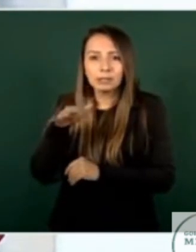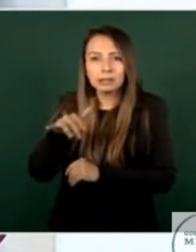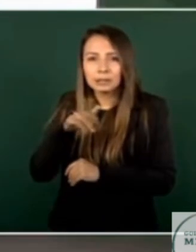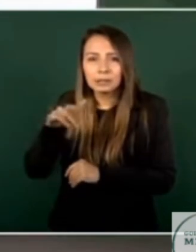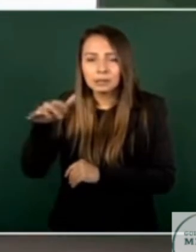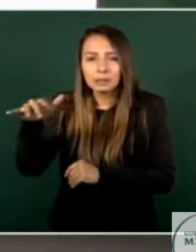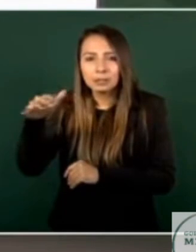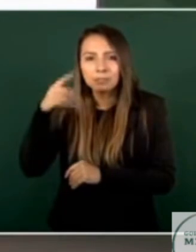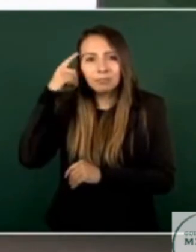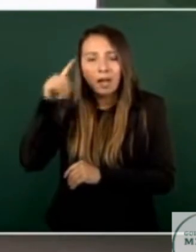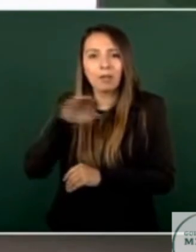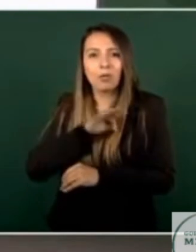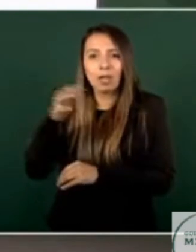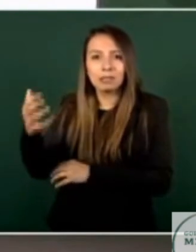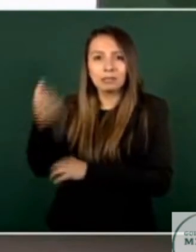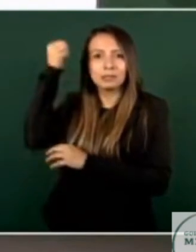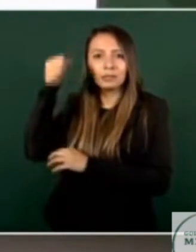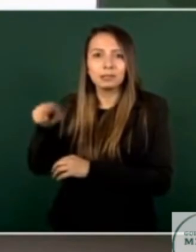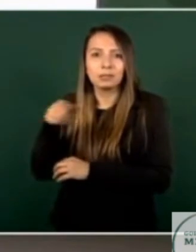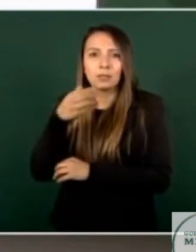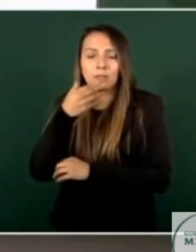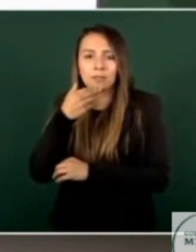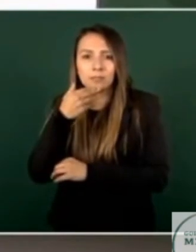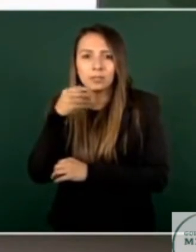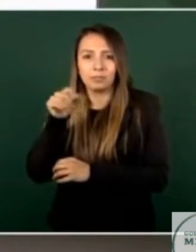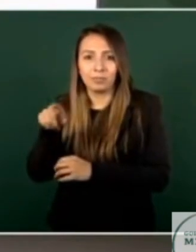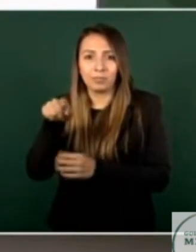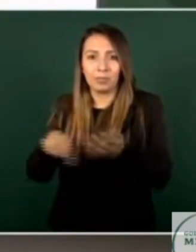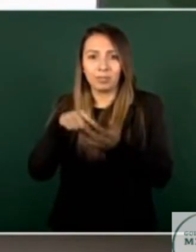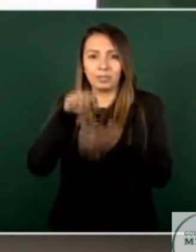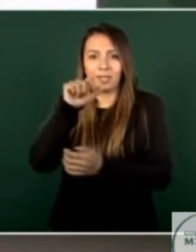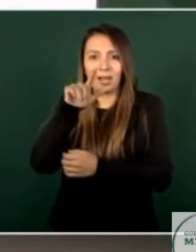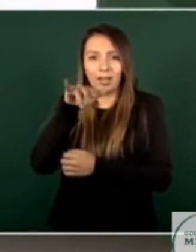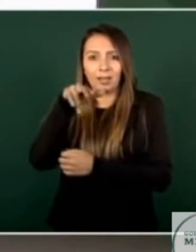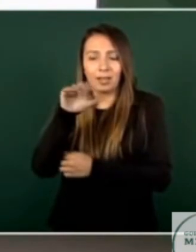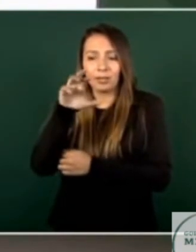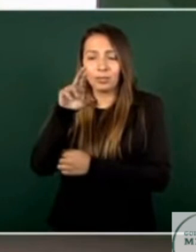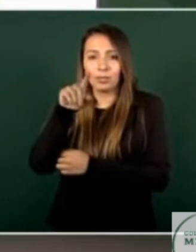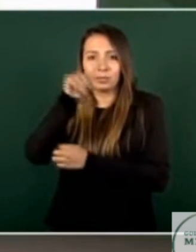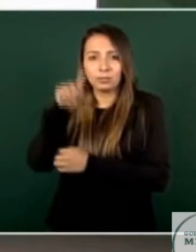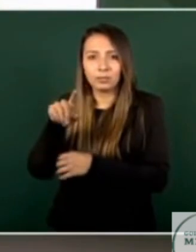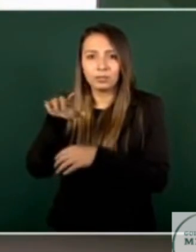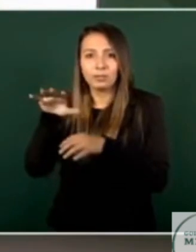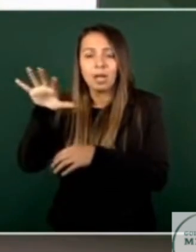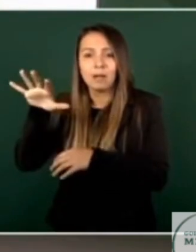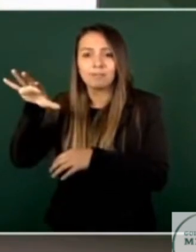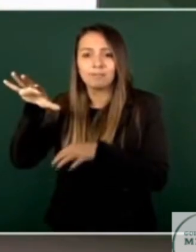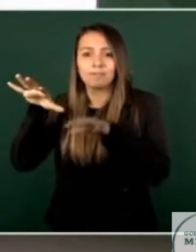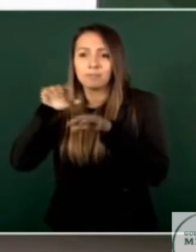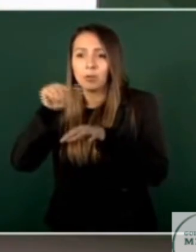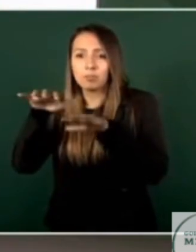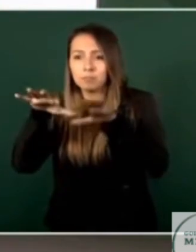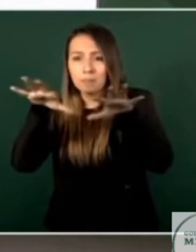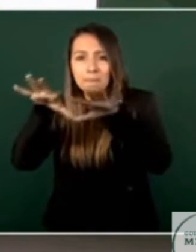en los separos de la Fiscalía de Salina Cruz y se hizo un operativo para trasladarlo al Cerezo de